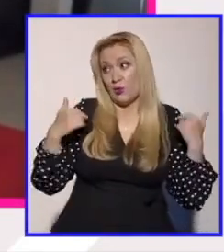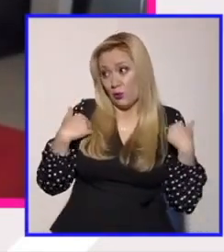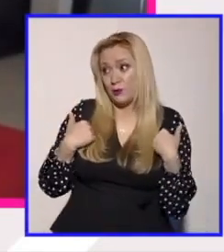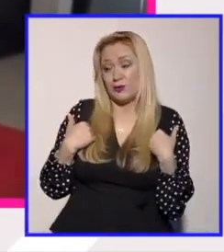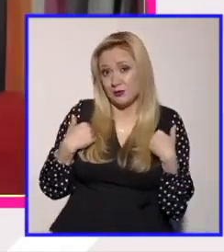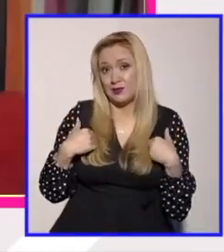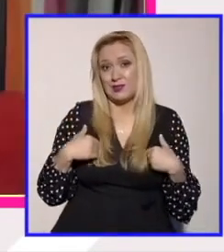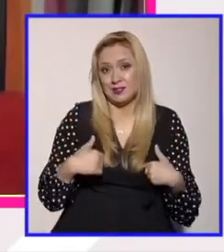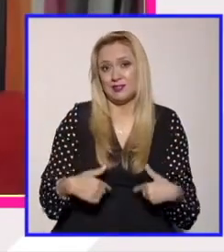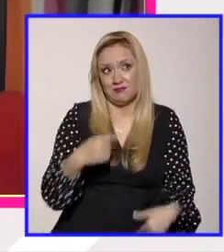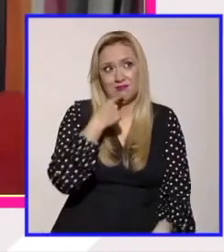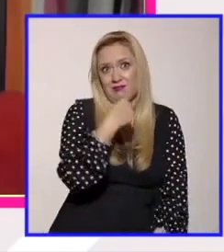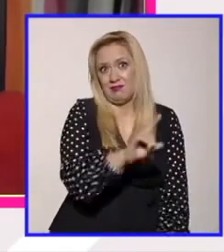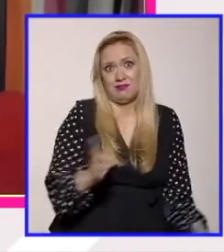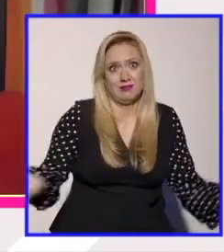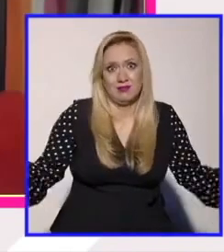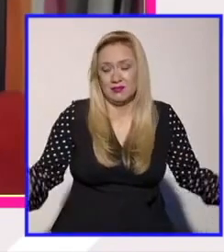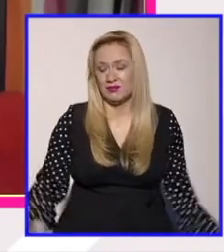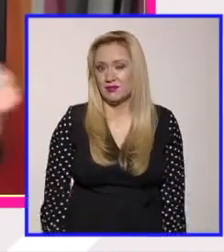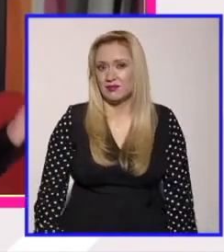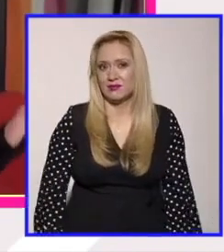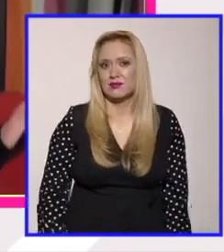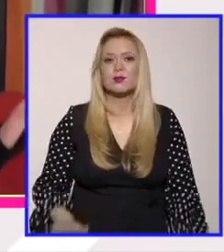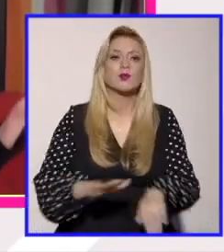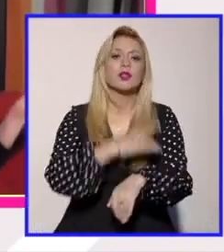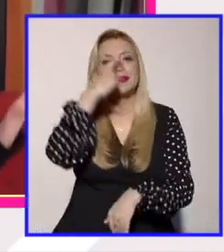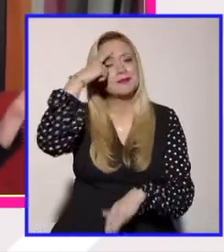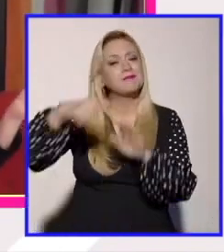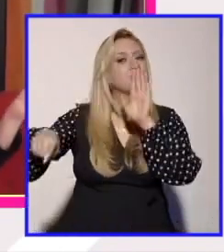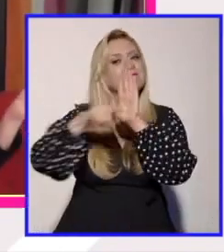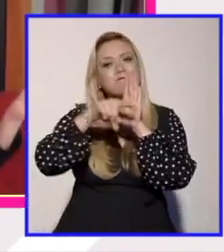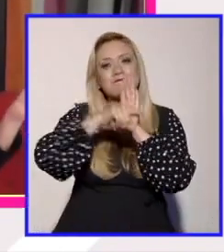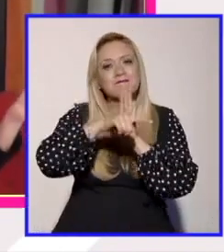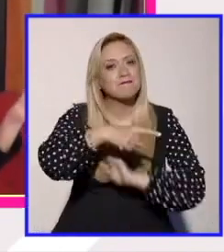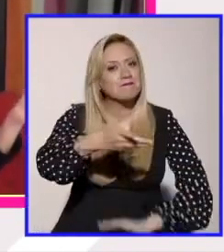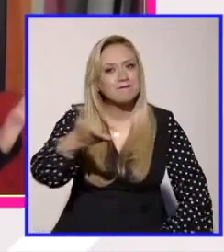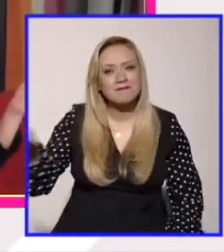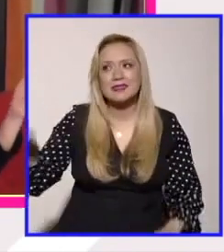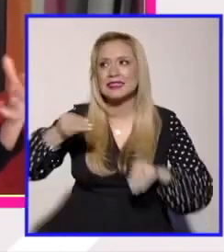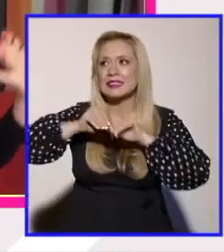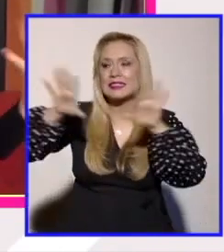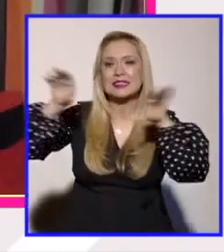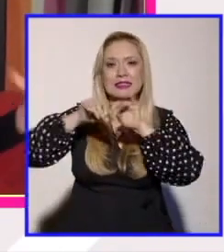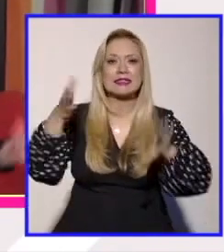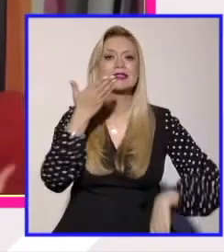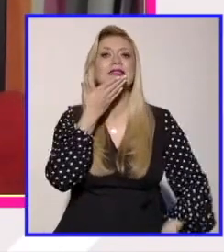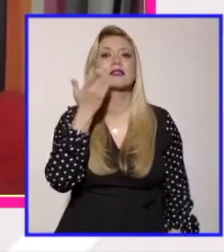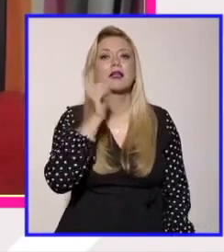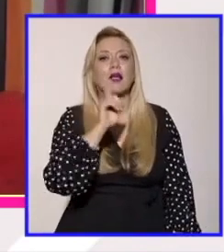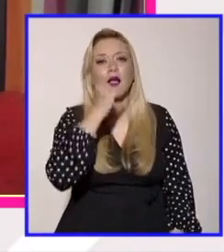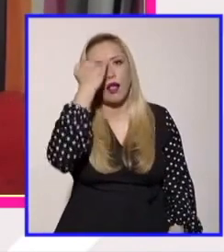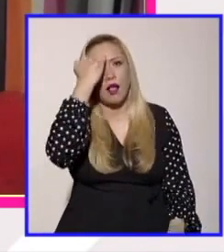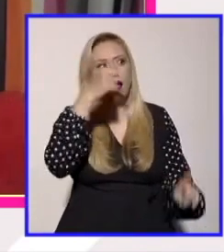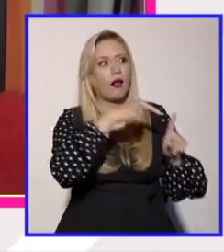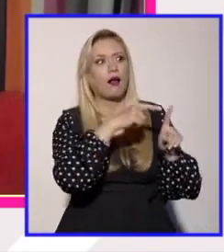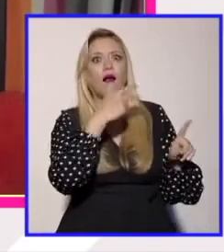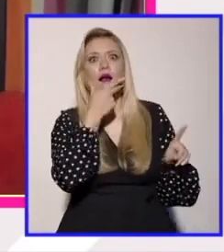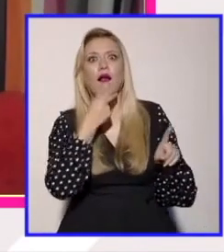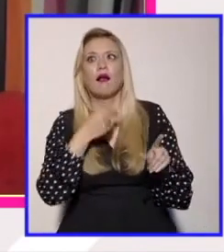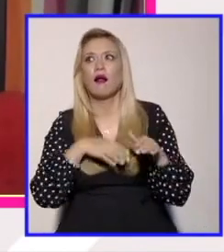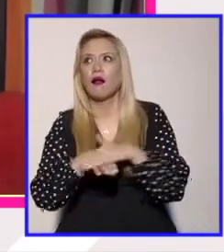Pero como sea, todos pensan que además que todo esto viene de una agencia de relaciones públicas que generó un gran esfuerzo de comunicación. fin,